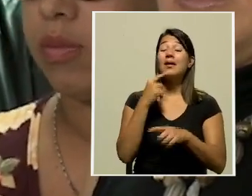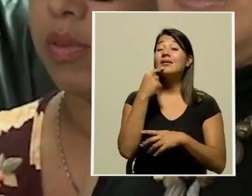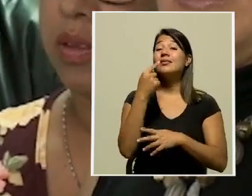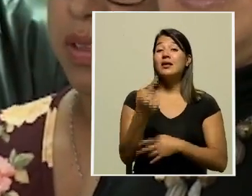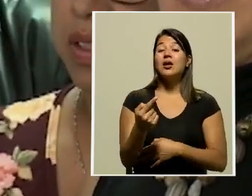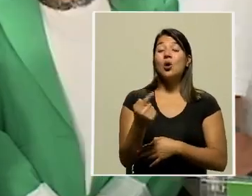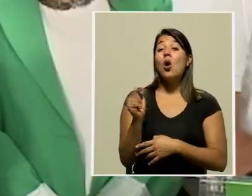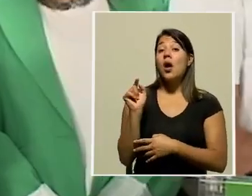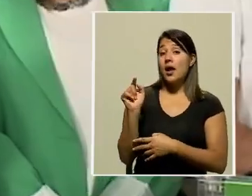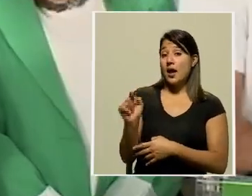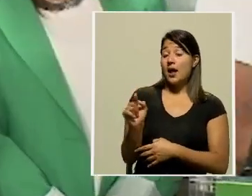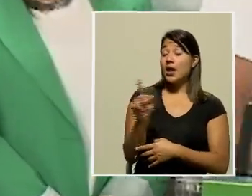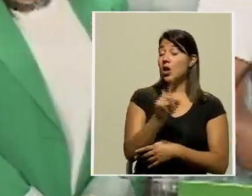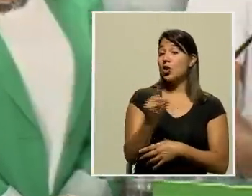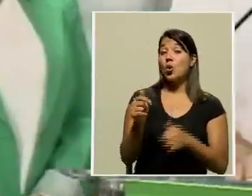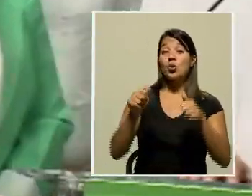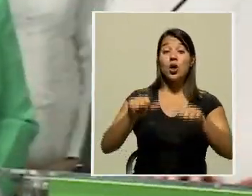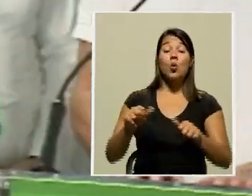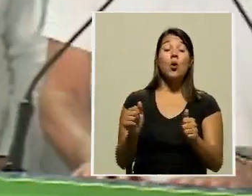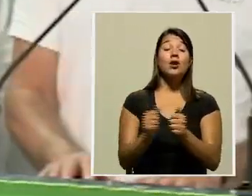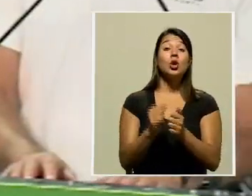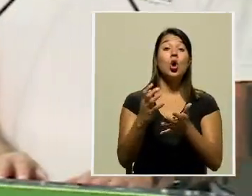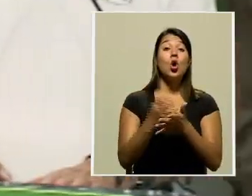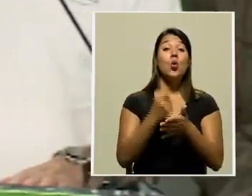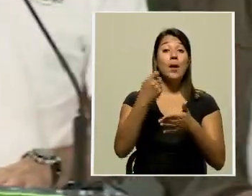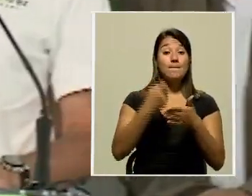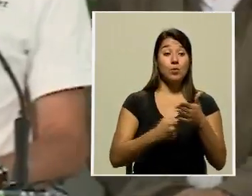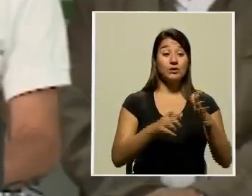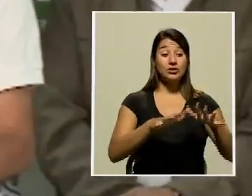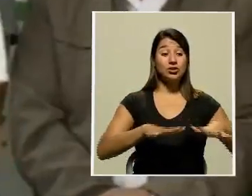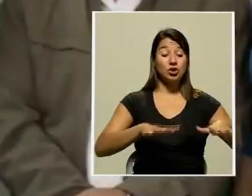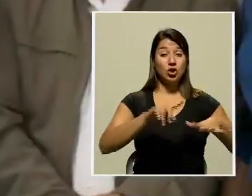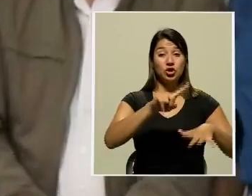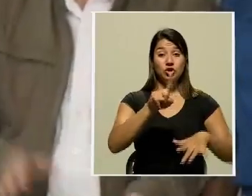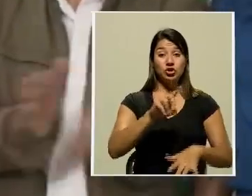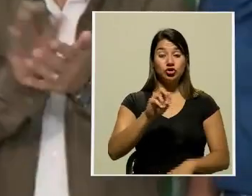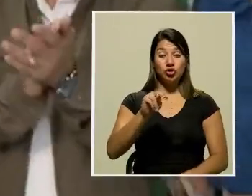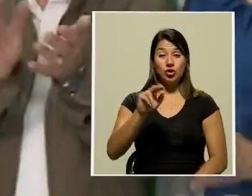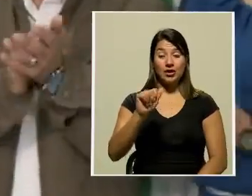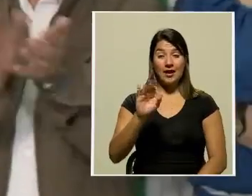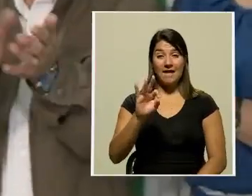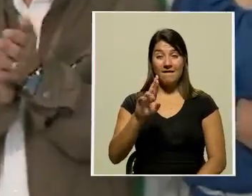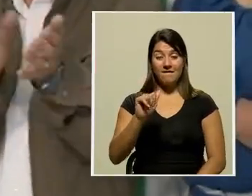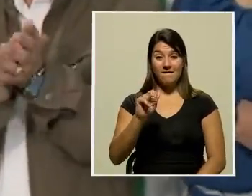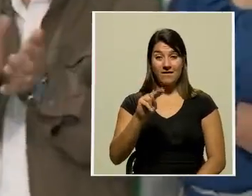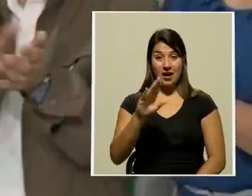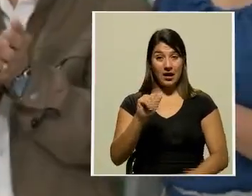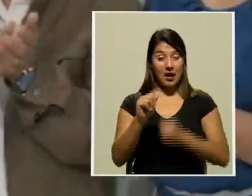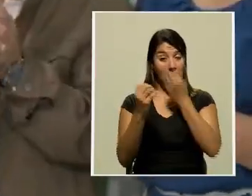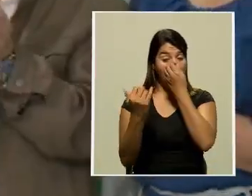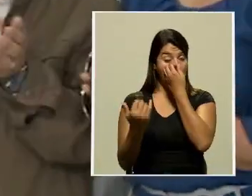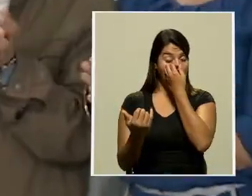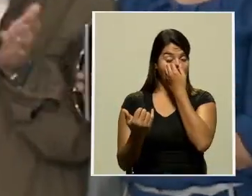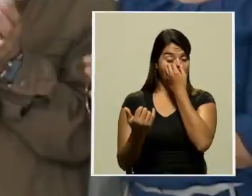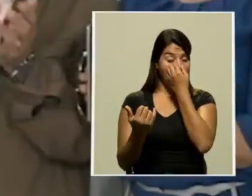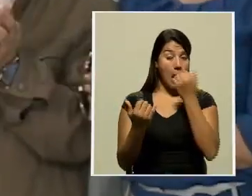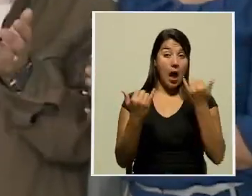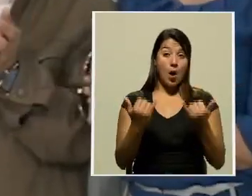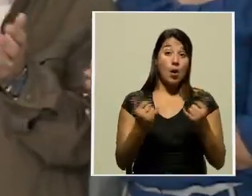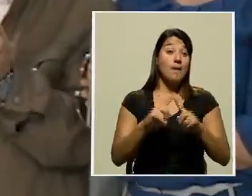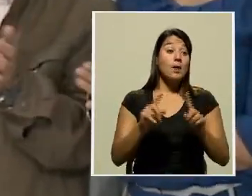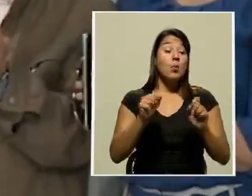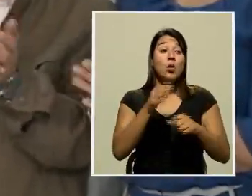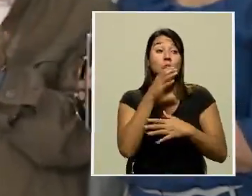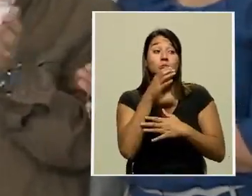aunque está en contra de grabar las zonas francas hoy, a raíz de la pandemia, podría sugerir un aporte solidario de las